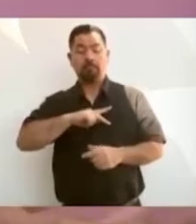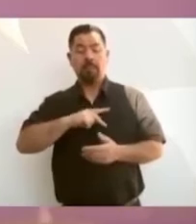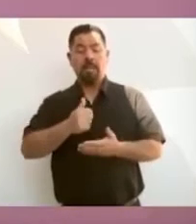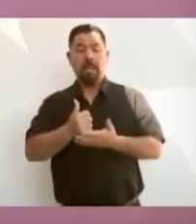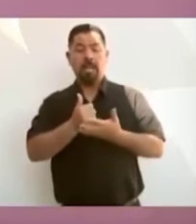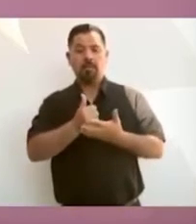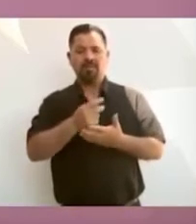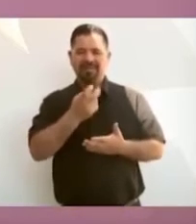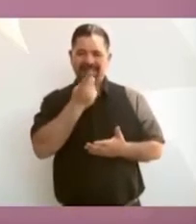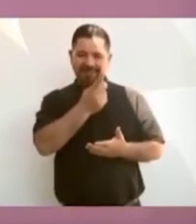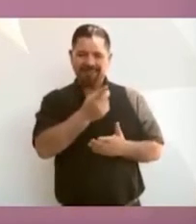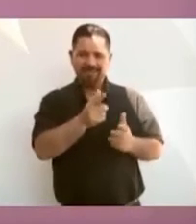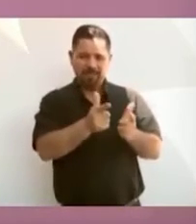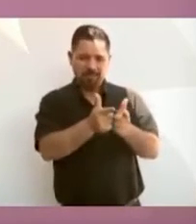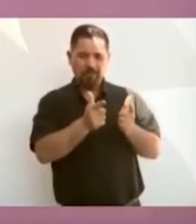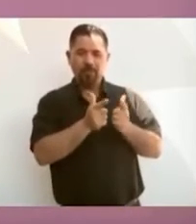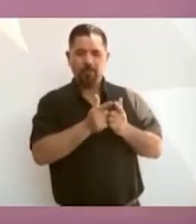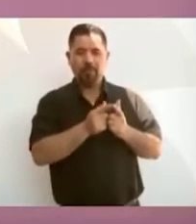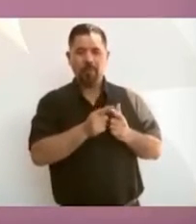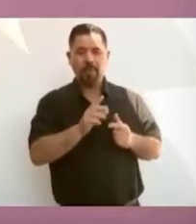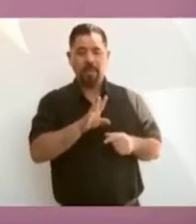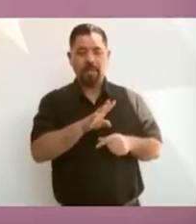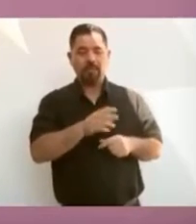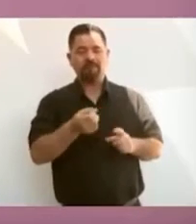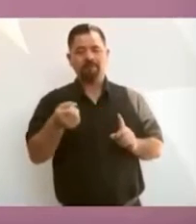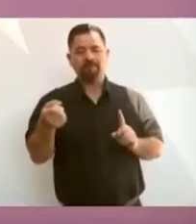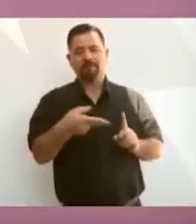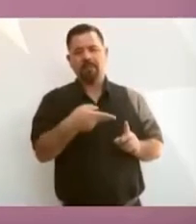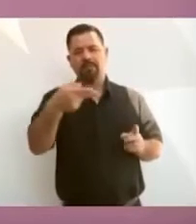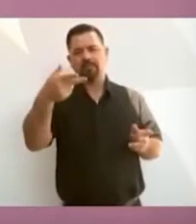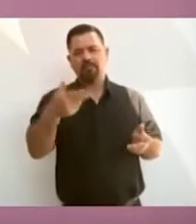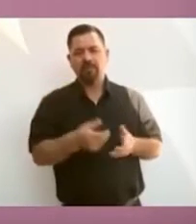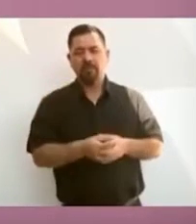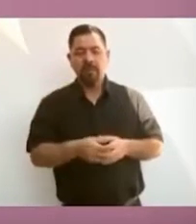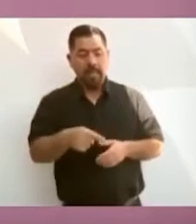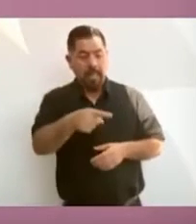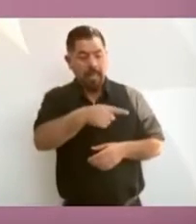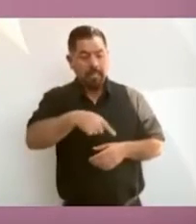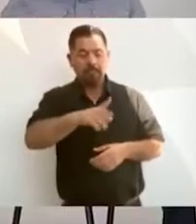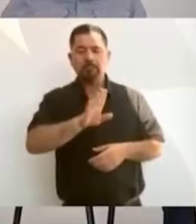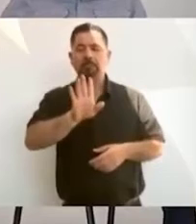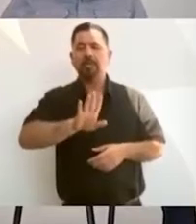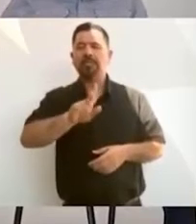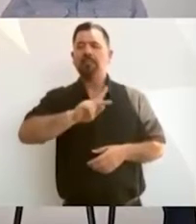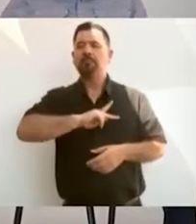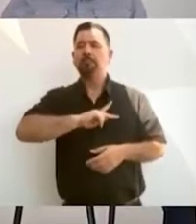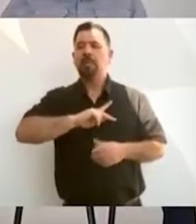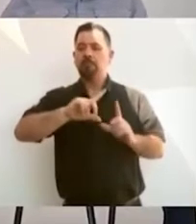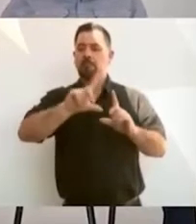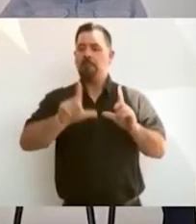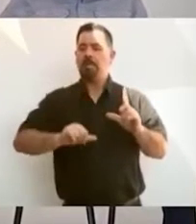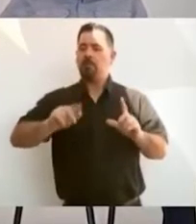grupo de privilegiados que se sentían los dueños de México.